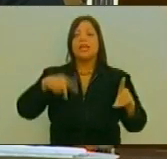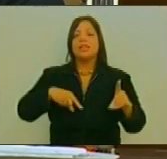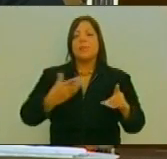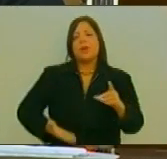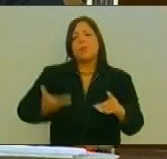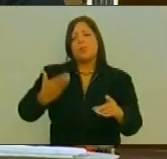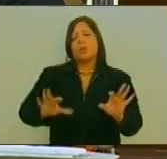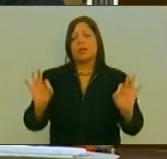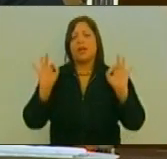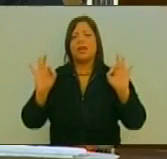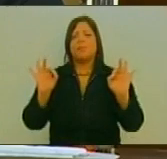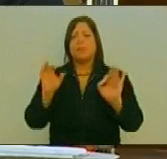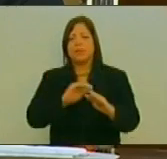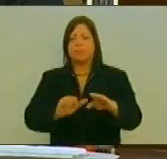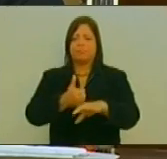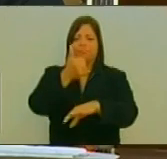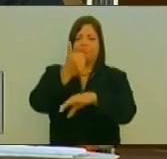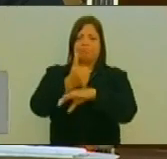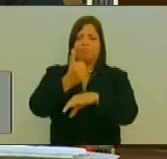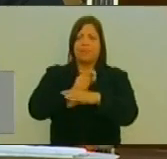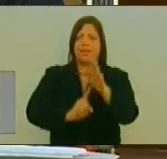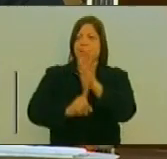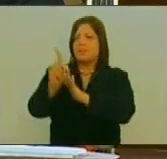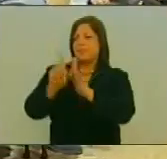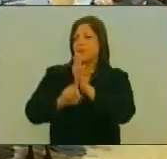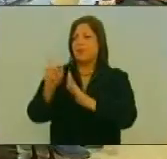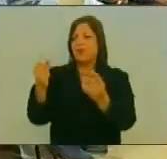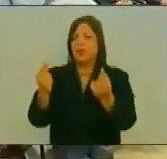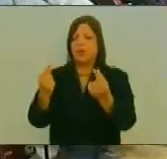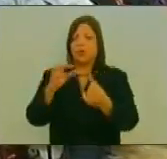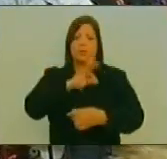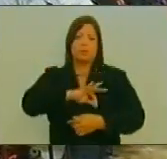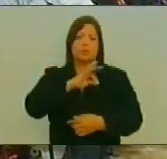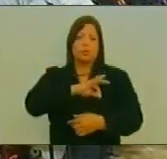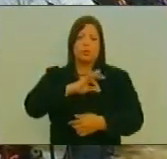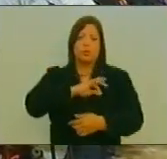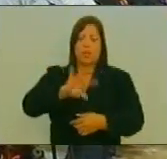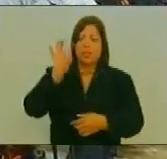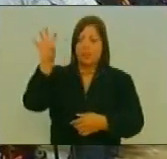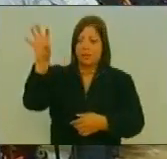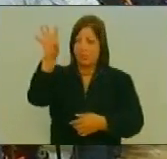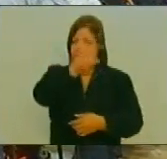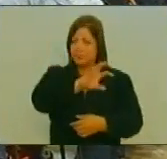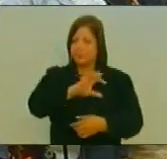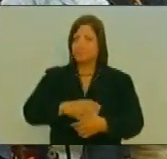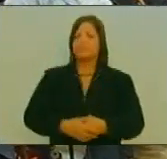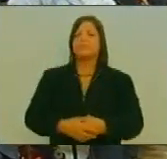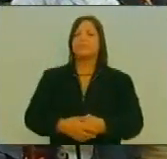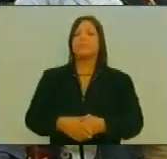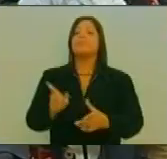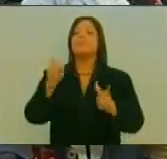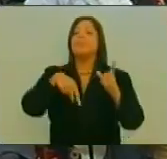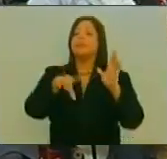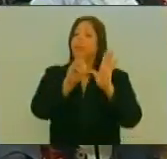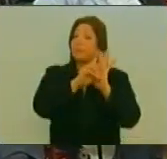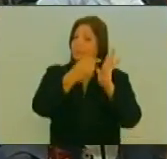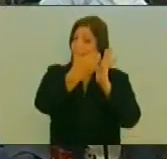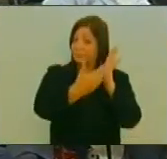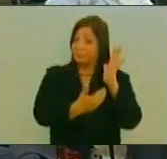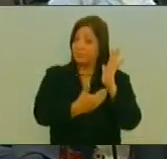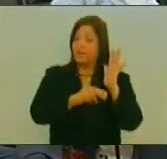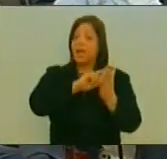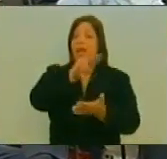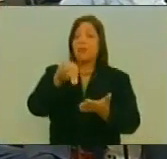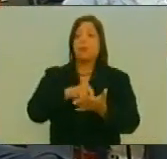Especial Relevante Para el desarrollo Económico Y social De la Nación Considerando Que la